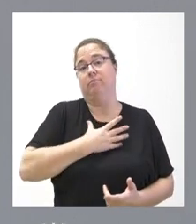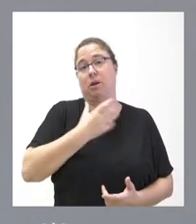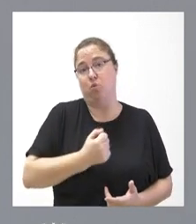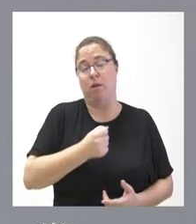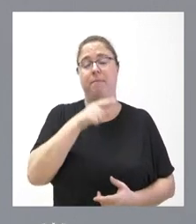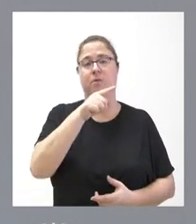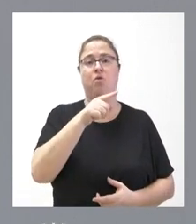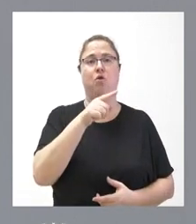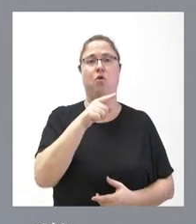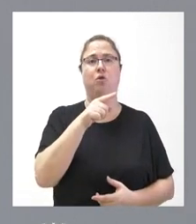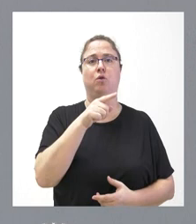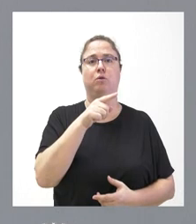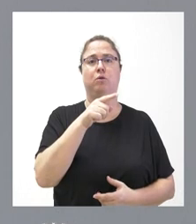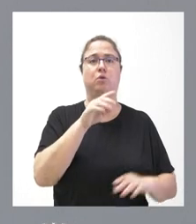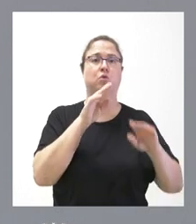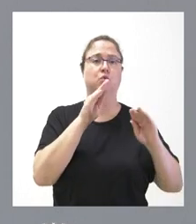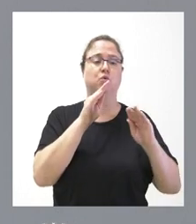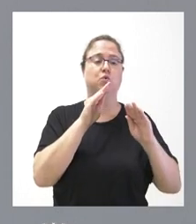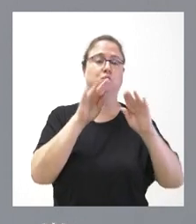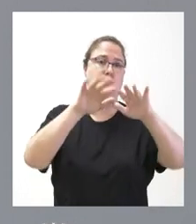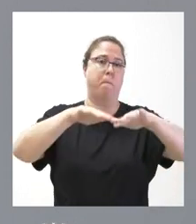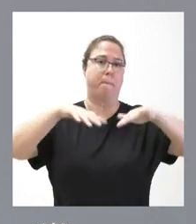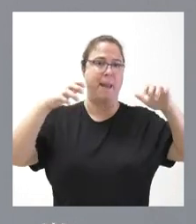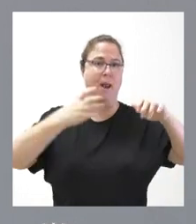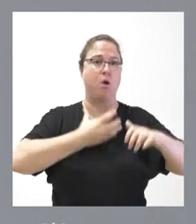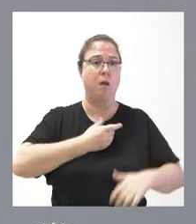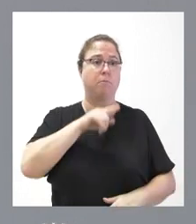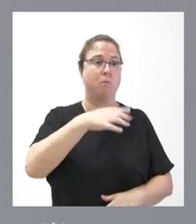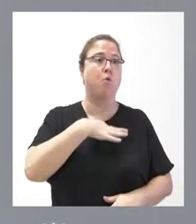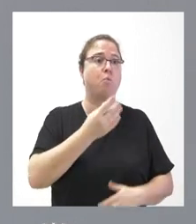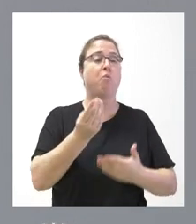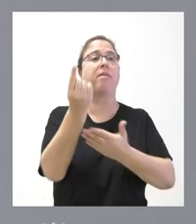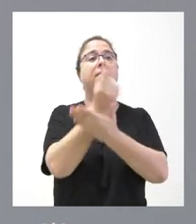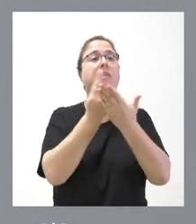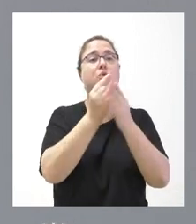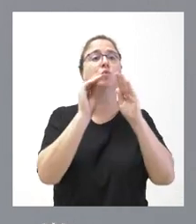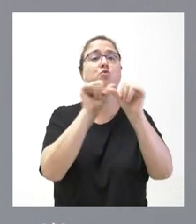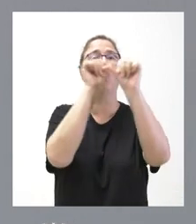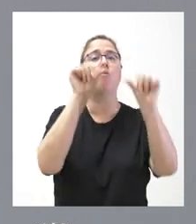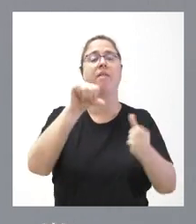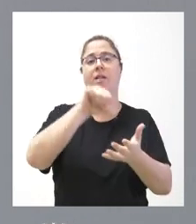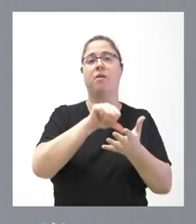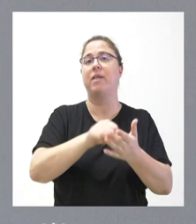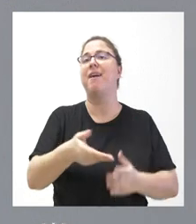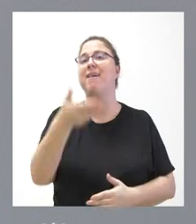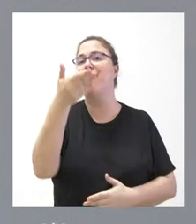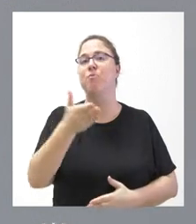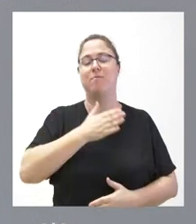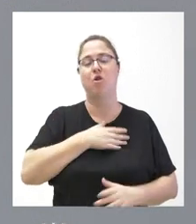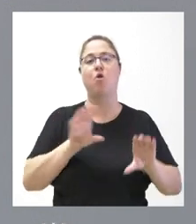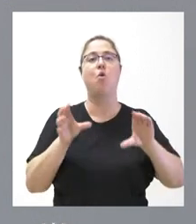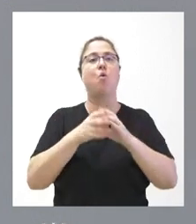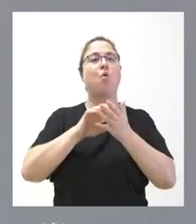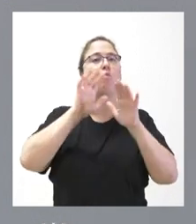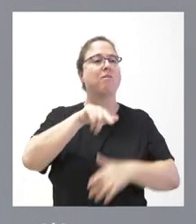ayuntamiento y su pleno municipal tienen la posibilidad de definir el modelo que determine. Pues lo importante para nosotros como comunidad autónoma es que ese es el